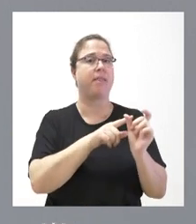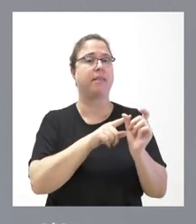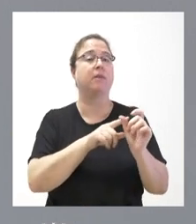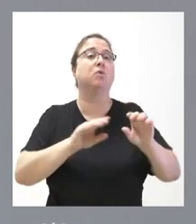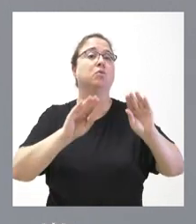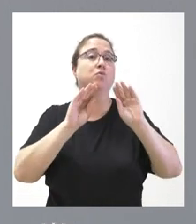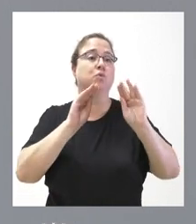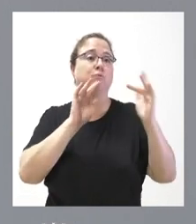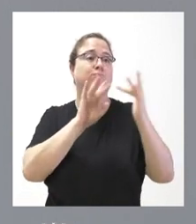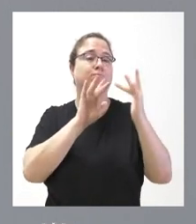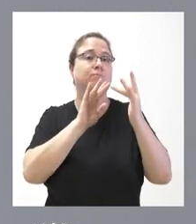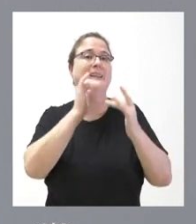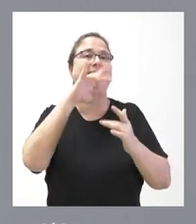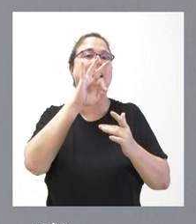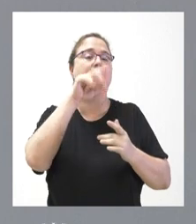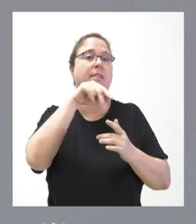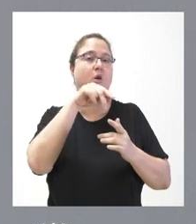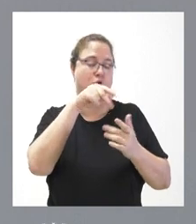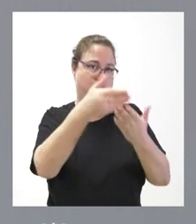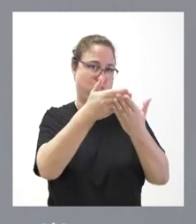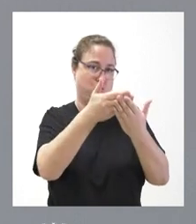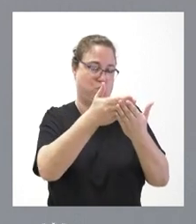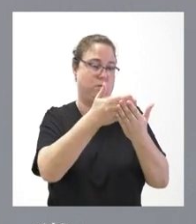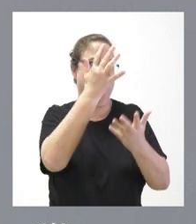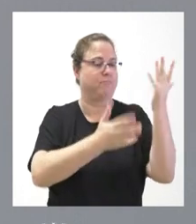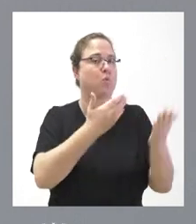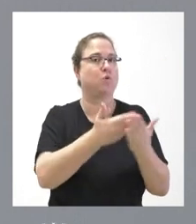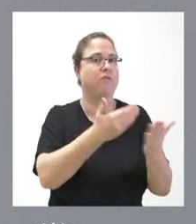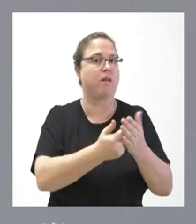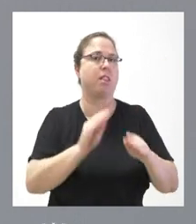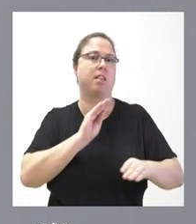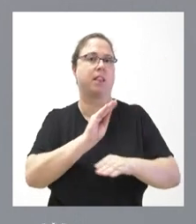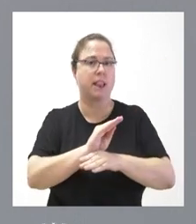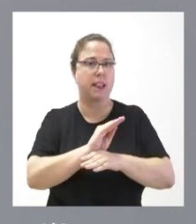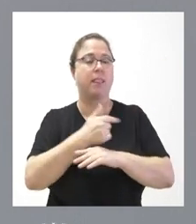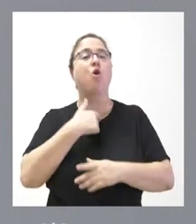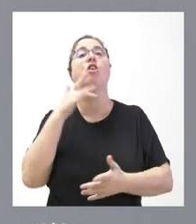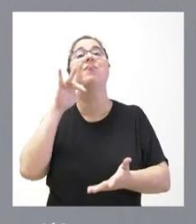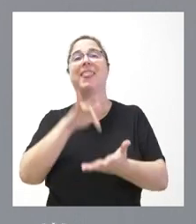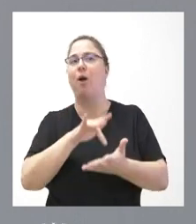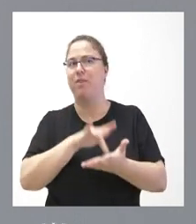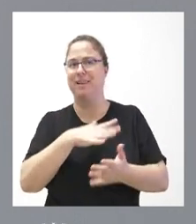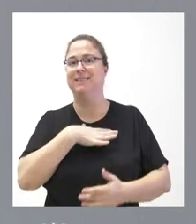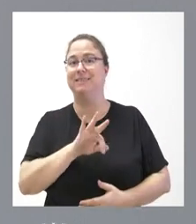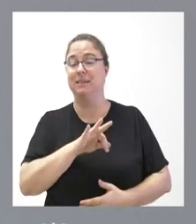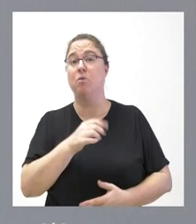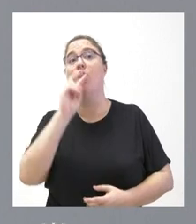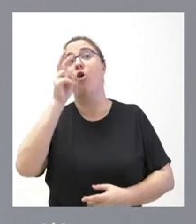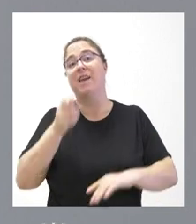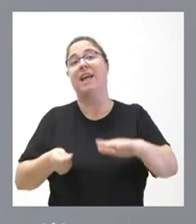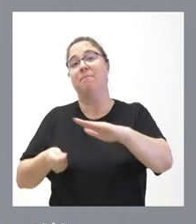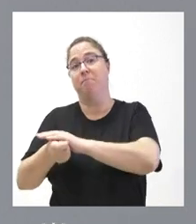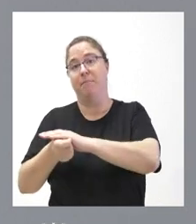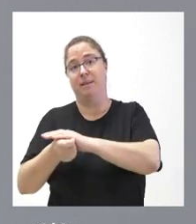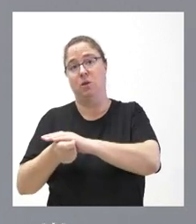intervención del Ayuntamiento ha podido certificar que son susceptibles de ser financiadas con deuda. Por tanto, las que son inversión, las que